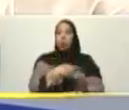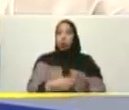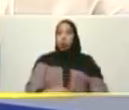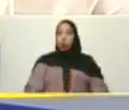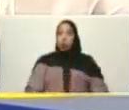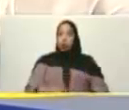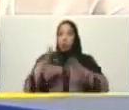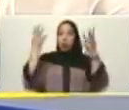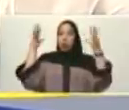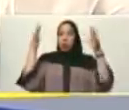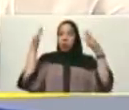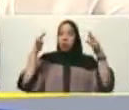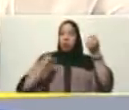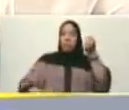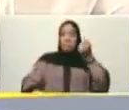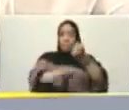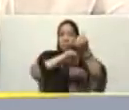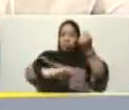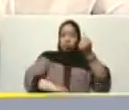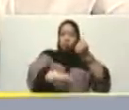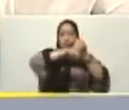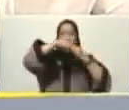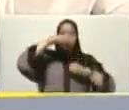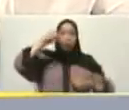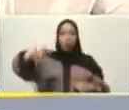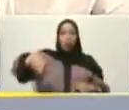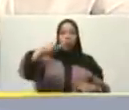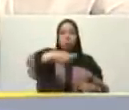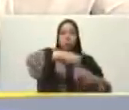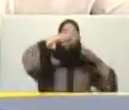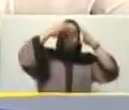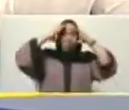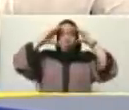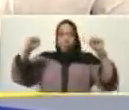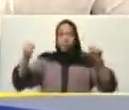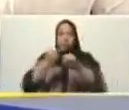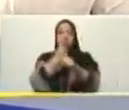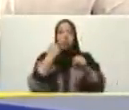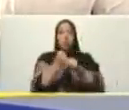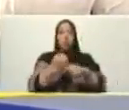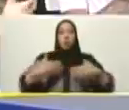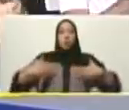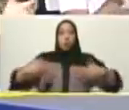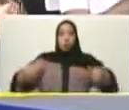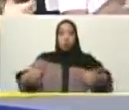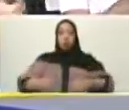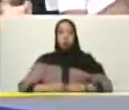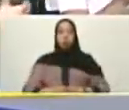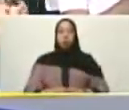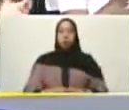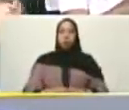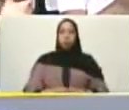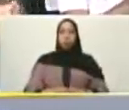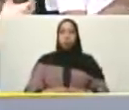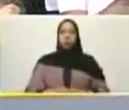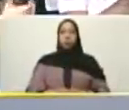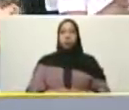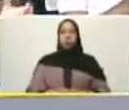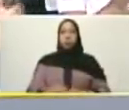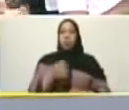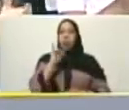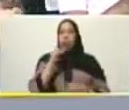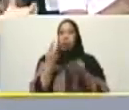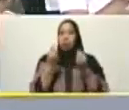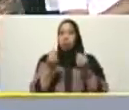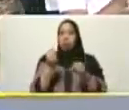cuento con el apoyo de la comunidad de profesionales y trabajadores de la salud de Venezuela tenemos muchas tareas